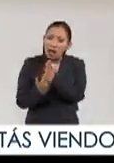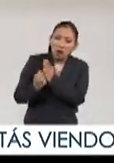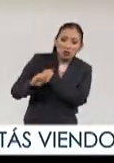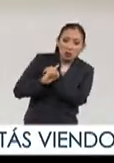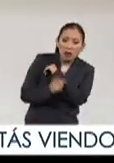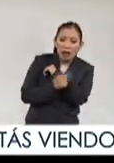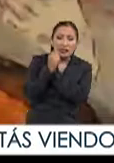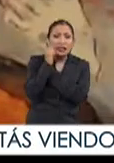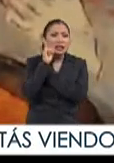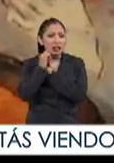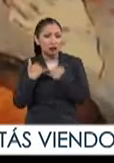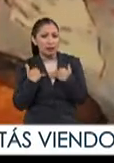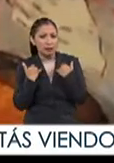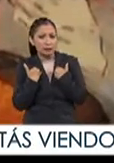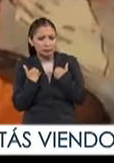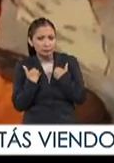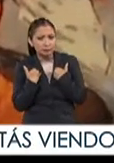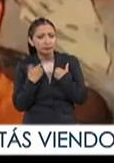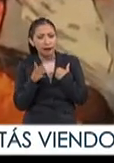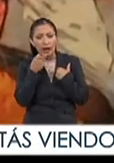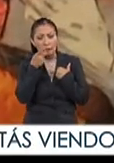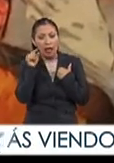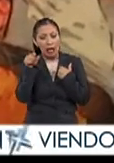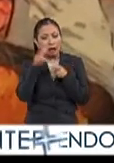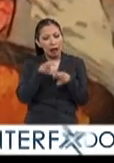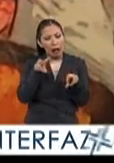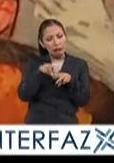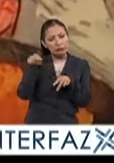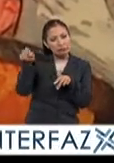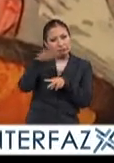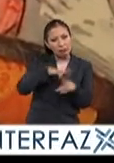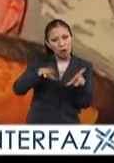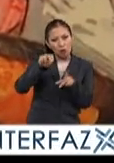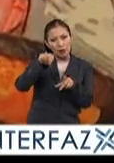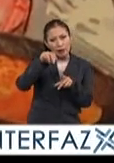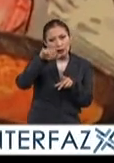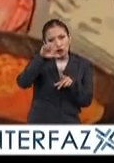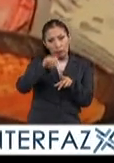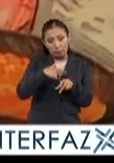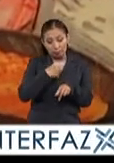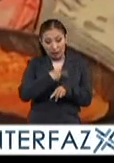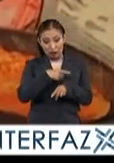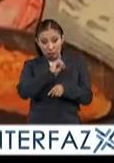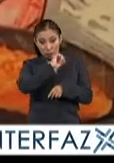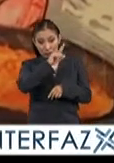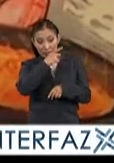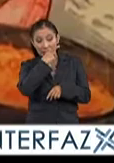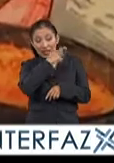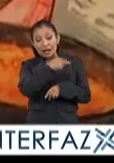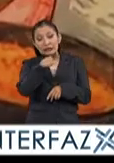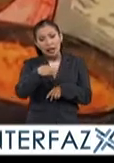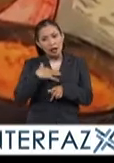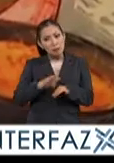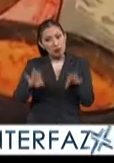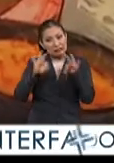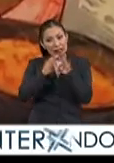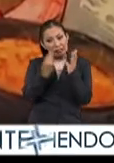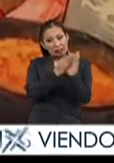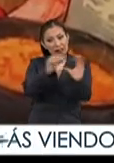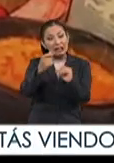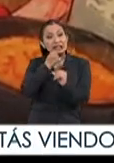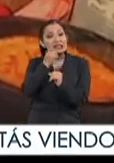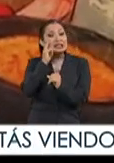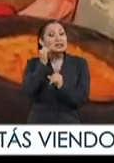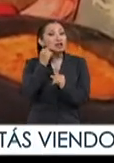embarazo de niñas y adolescentes refieren análisis en la materia de la UNESCO. Los expertos señalan que es relevante formar a